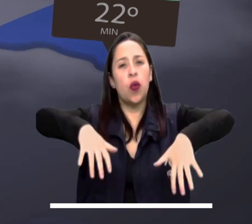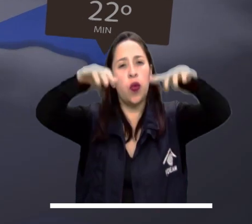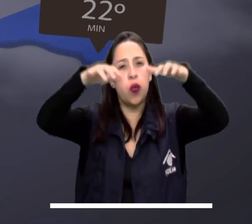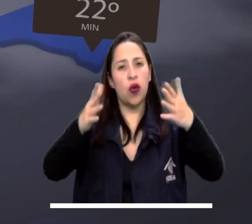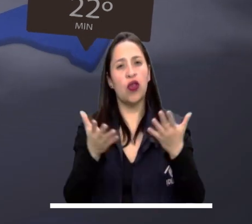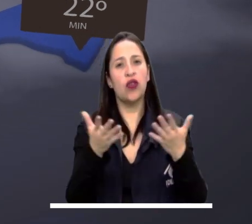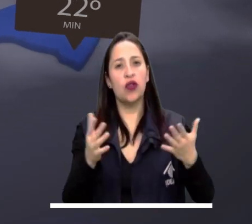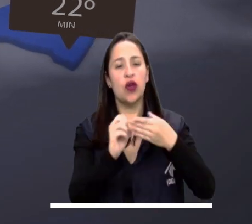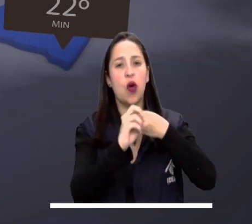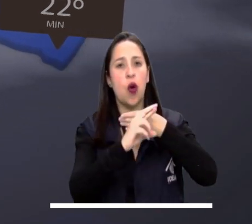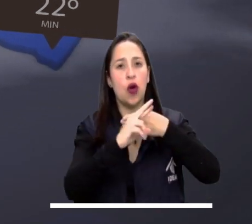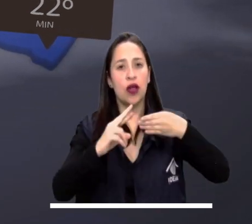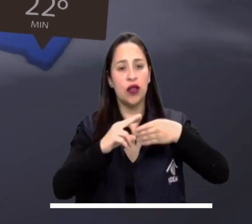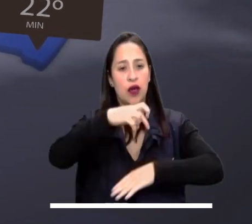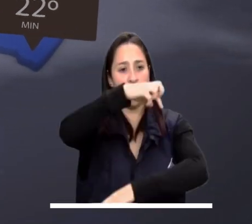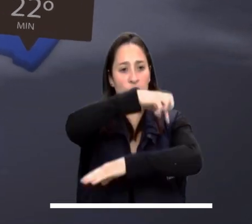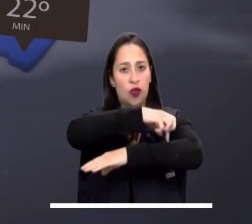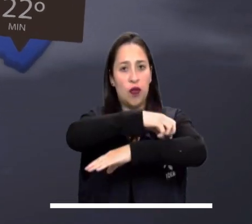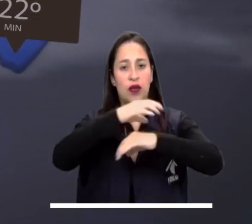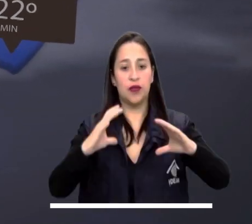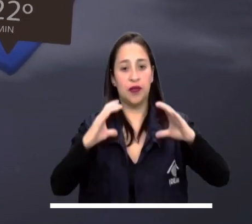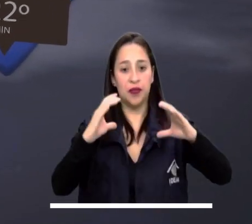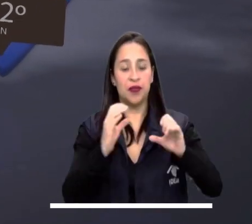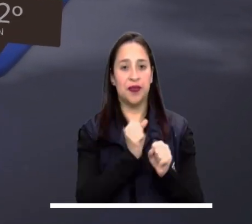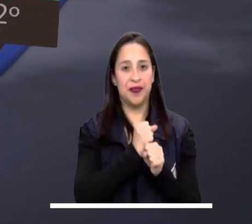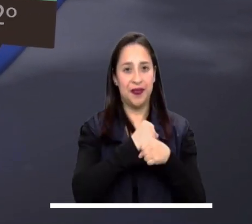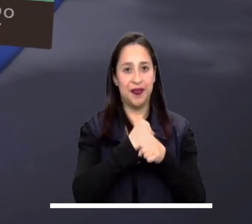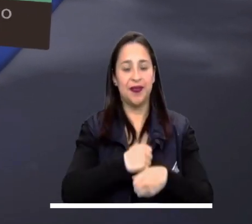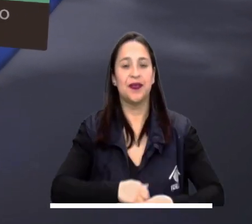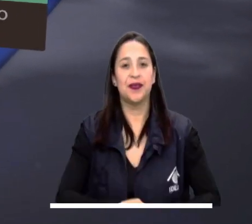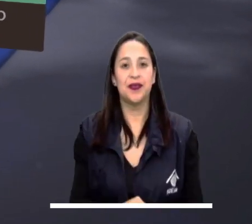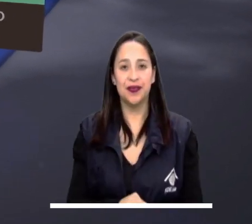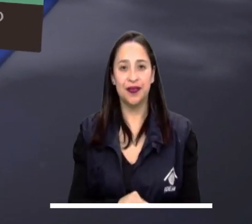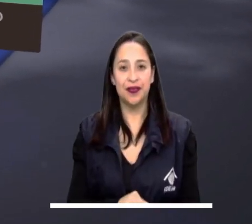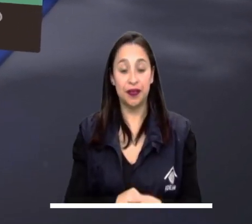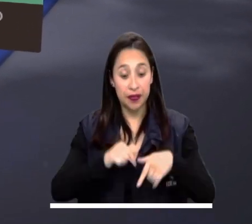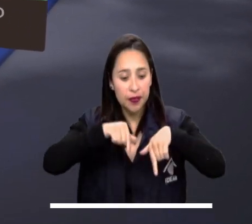probable que se presenten lluvias sobre el oriente de Putumayo, Caquetá y Baupés.